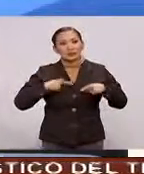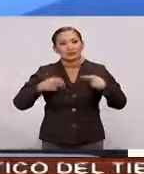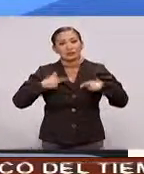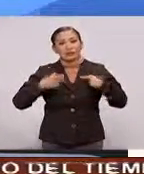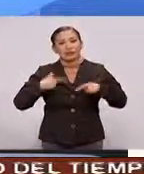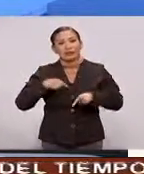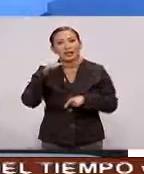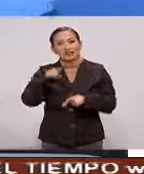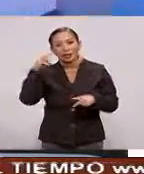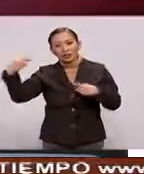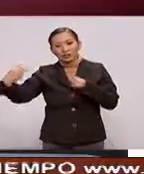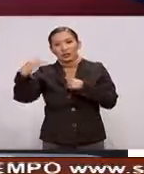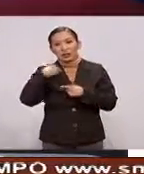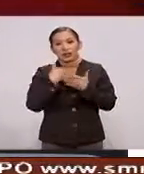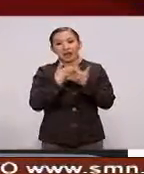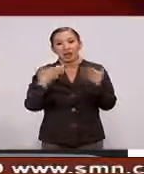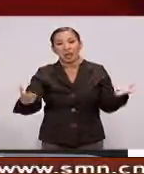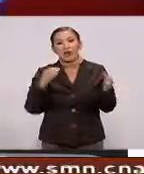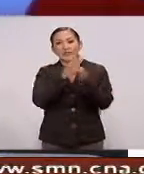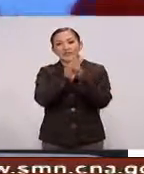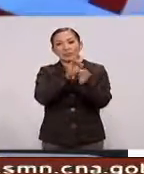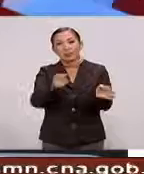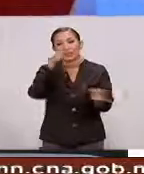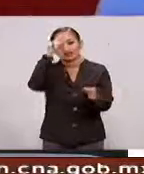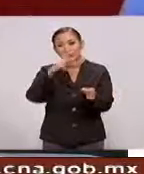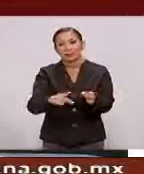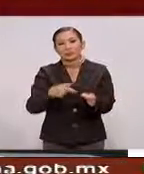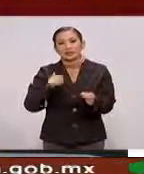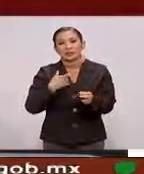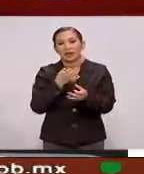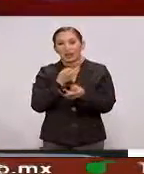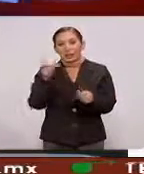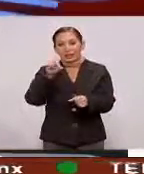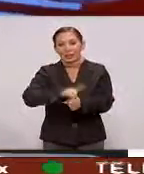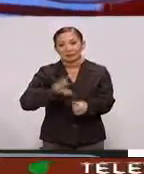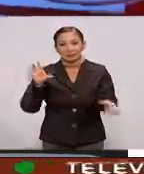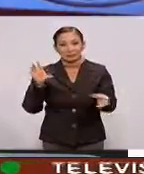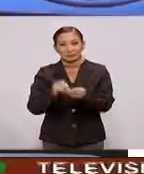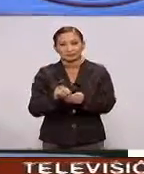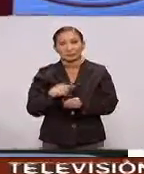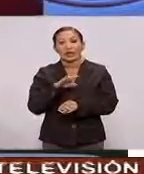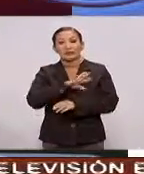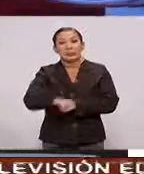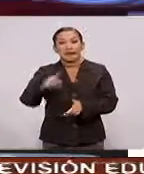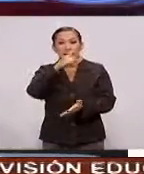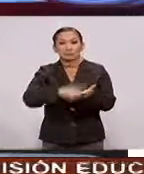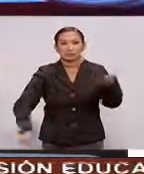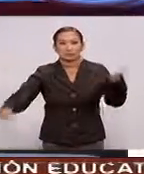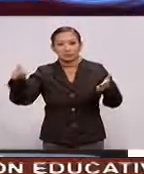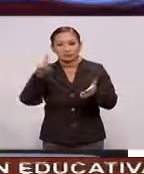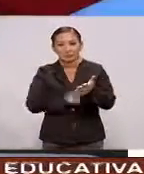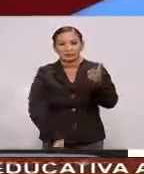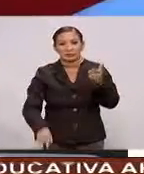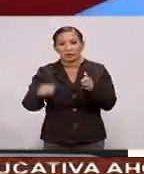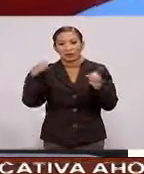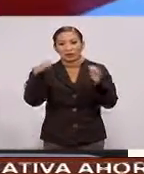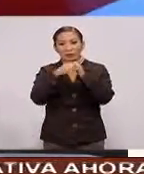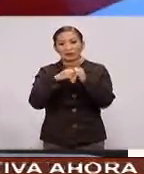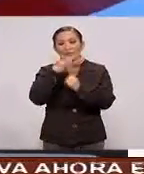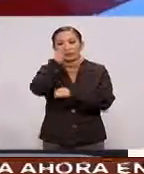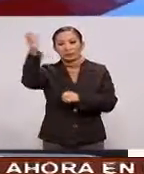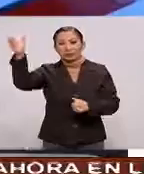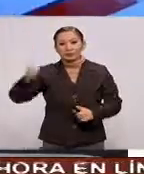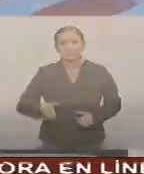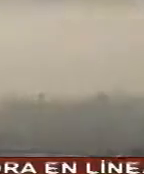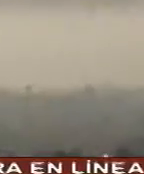que nos ven Vámonos a toda la información Esto es informativo, le tenemos la noticia al día Ya se levantó la contingencia ambiental